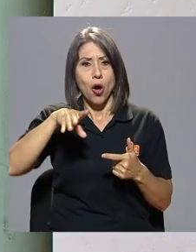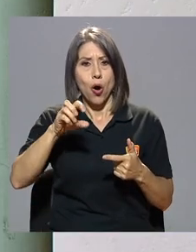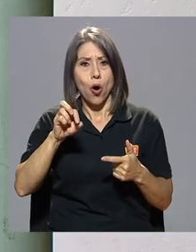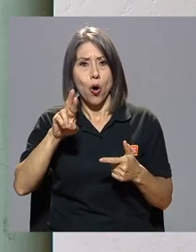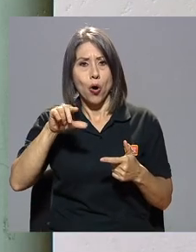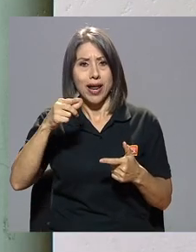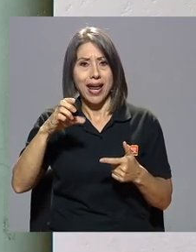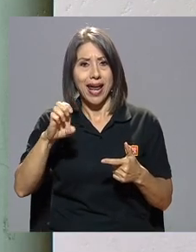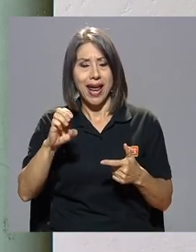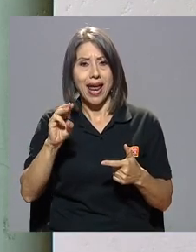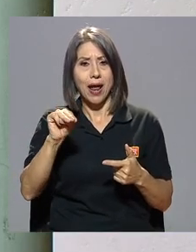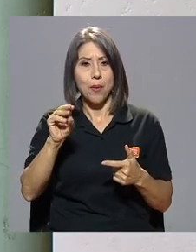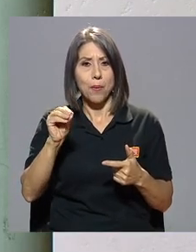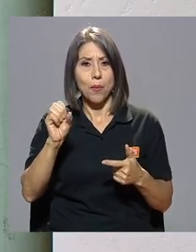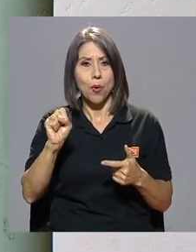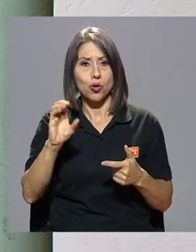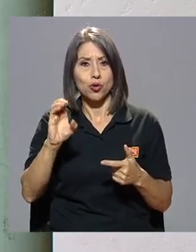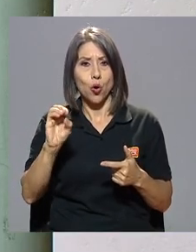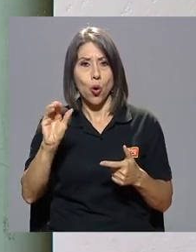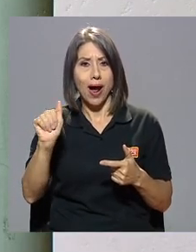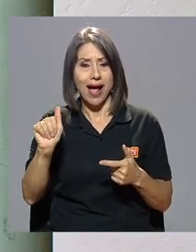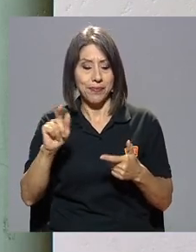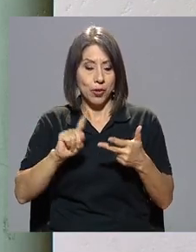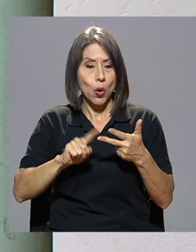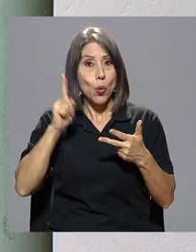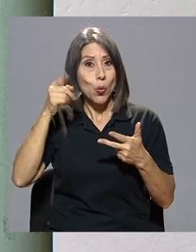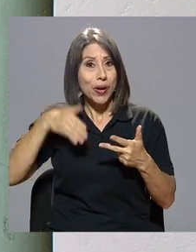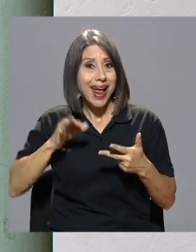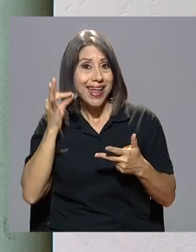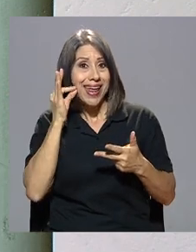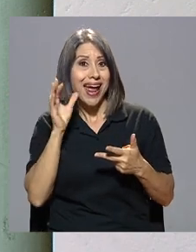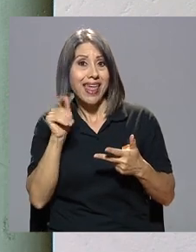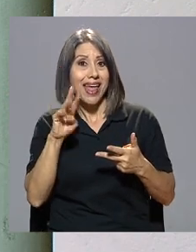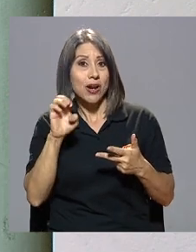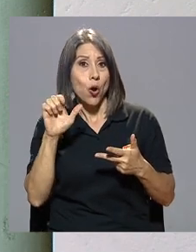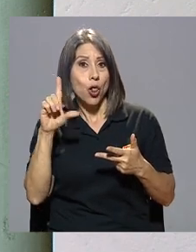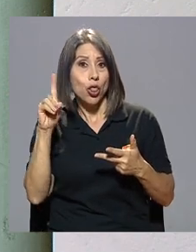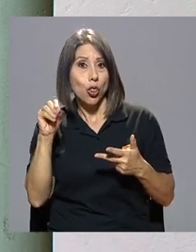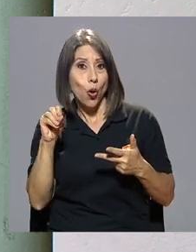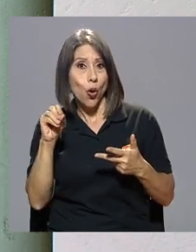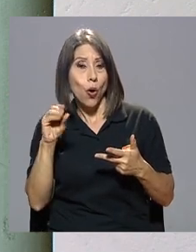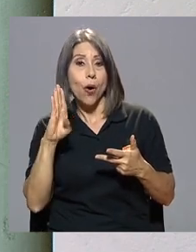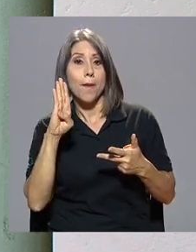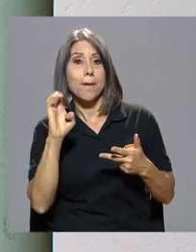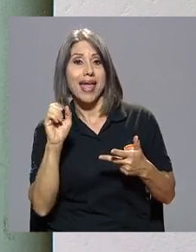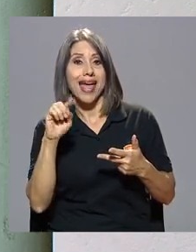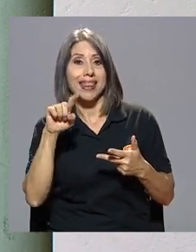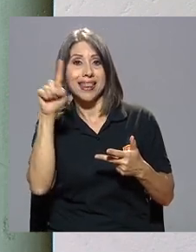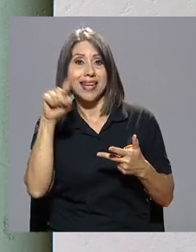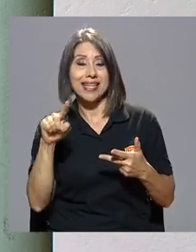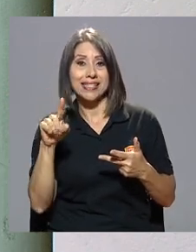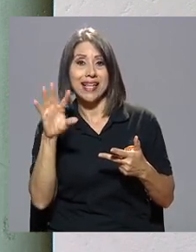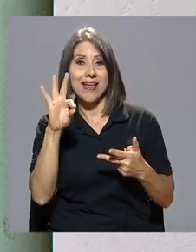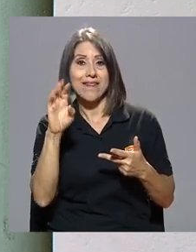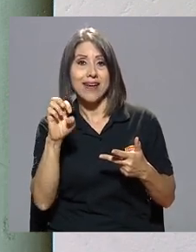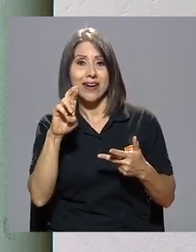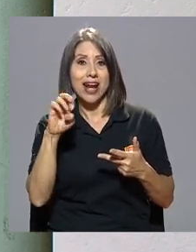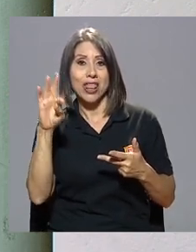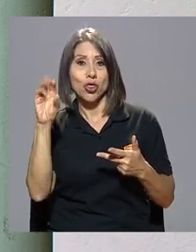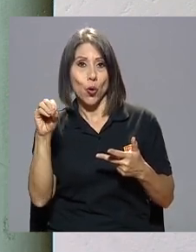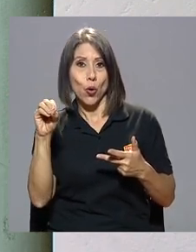Jorge Moscoa, una hija de Arnoldo, Beatriz Ferreto, que es dirigente sindical.